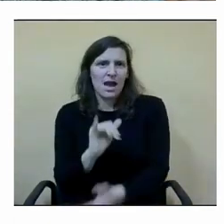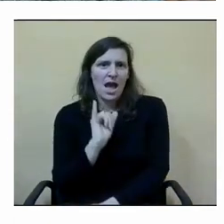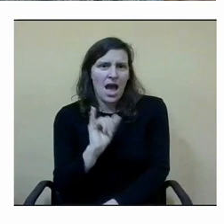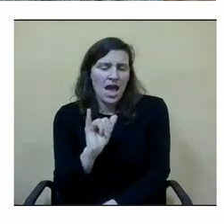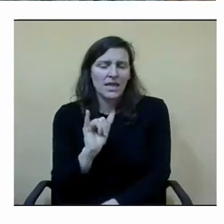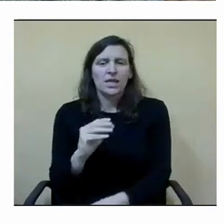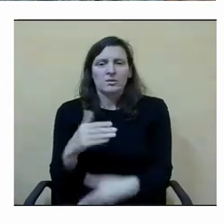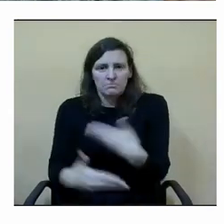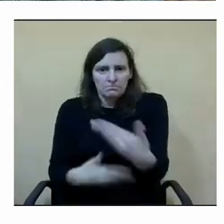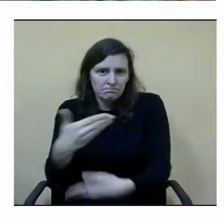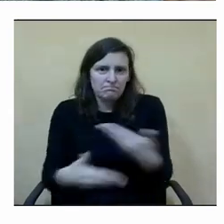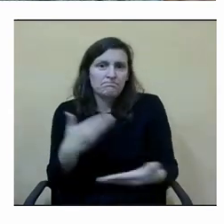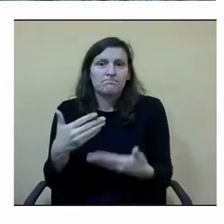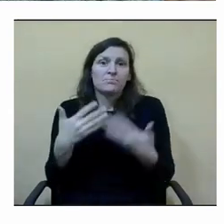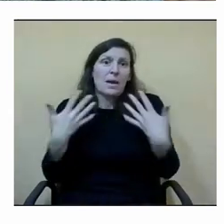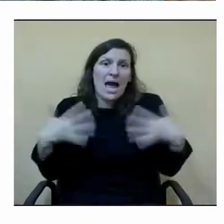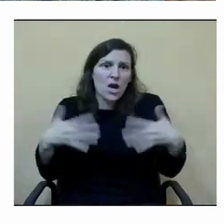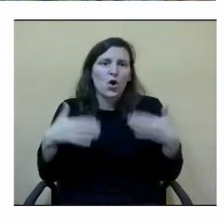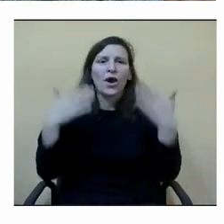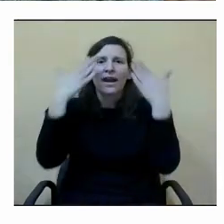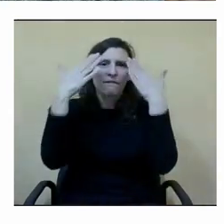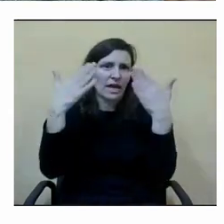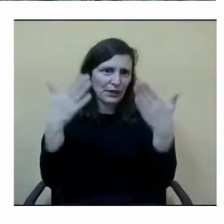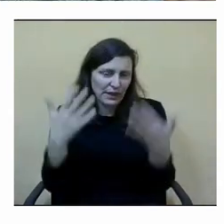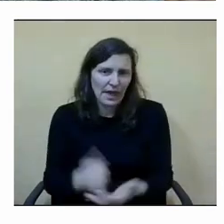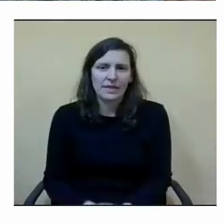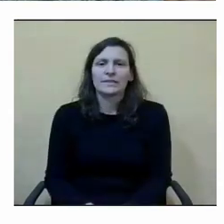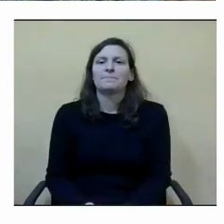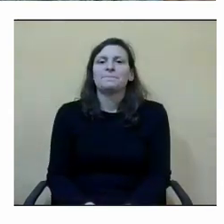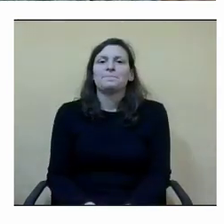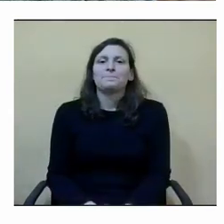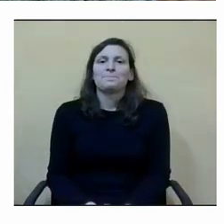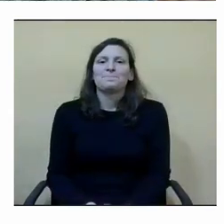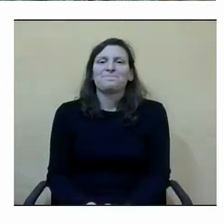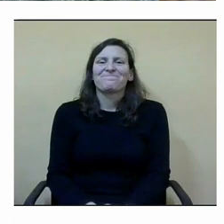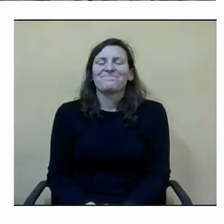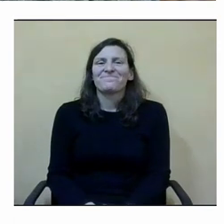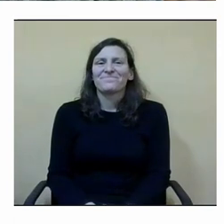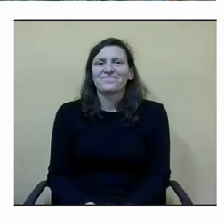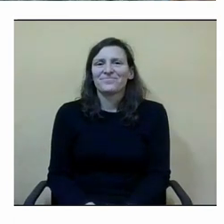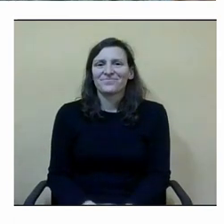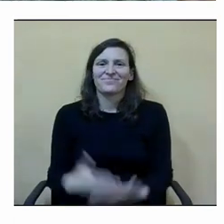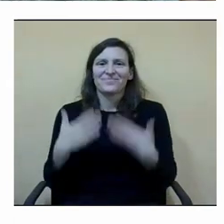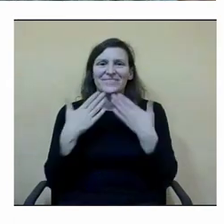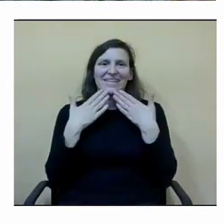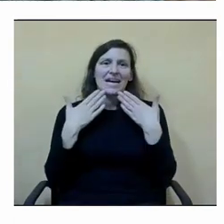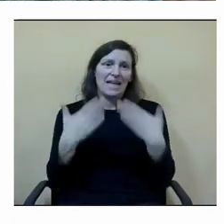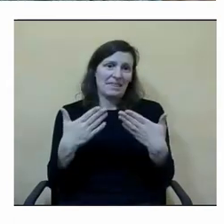ello y a por ello a por ello que es de lo que se trata por ello gracias